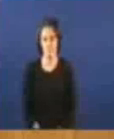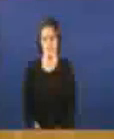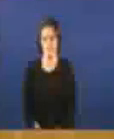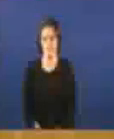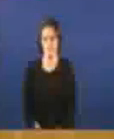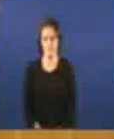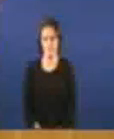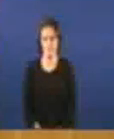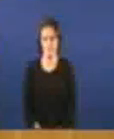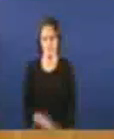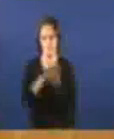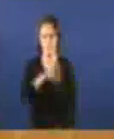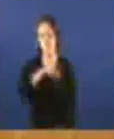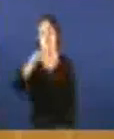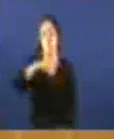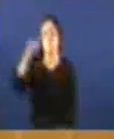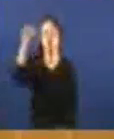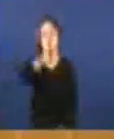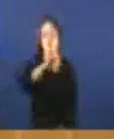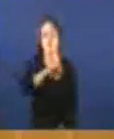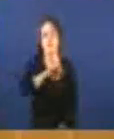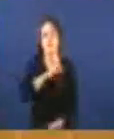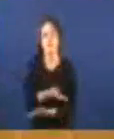Señor presidente, señorías.